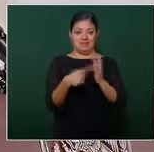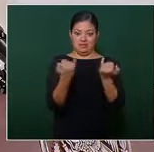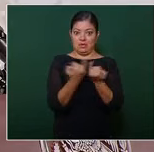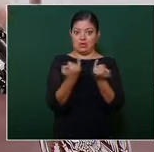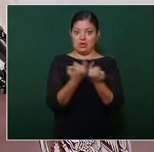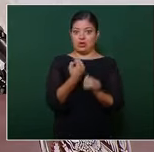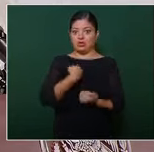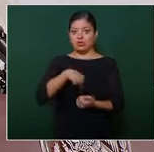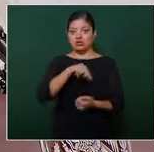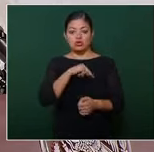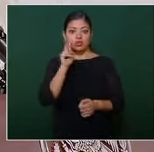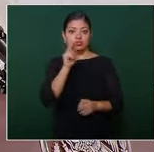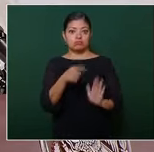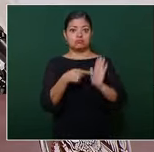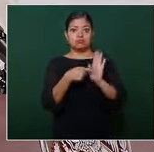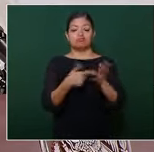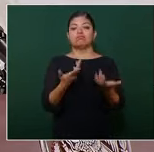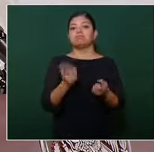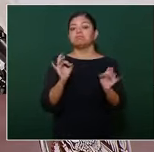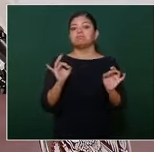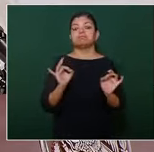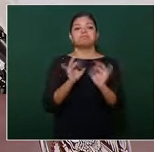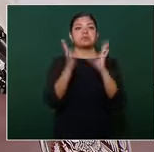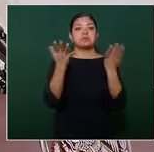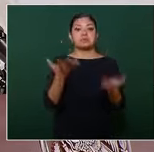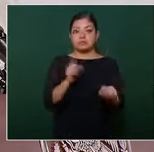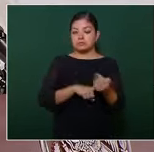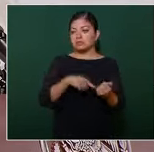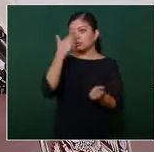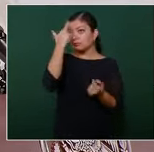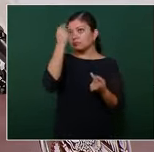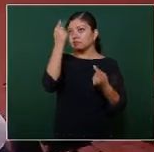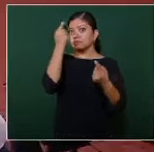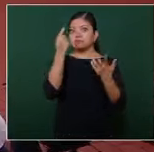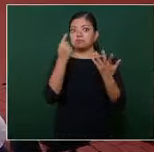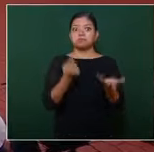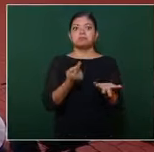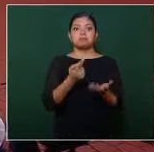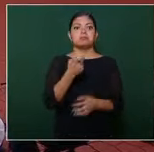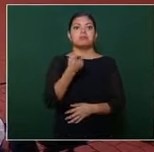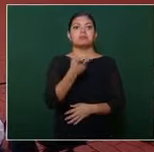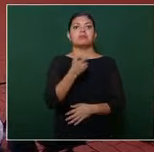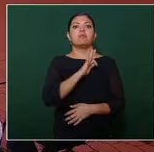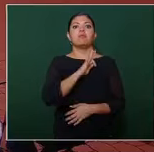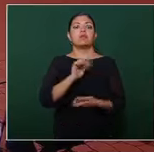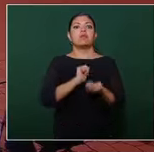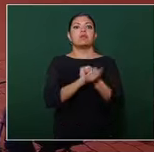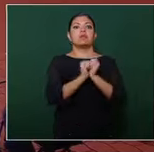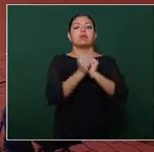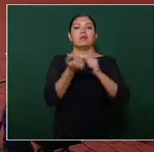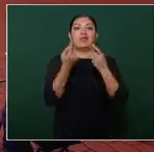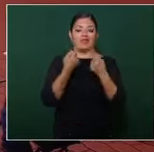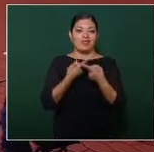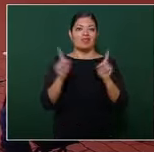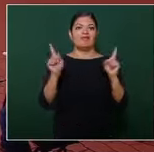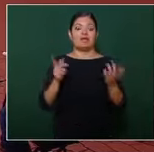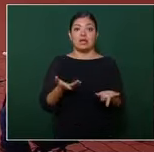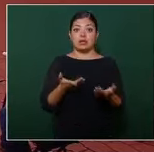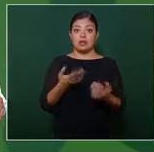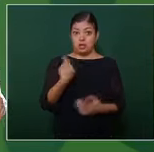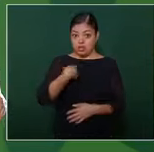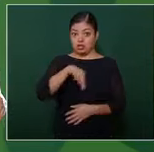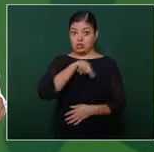son hechos que por muchas razones pueden generar un mensaje distinto. Sin embargo, acá